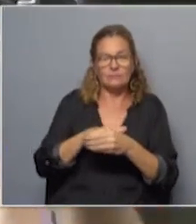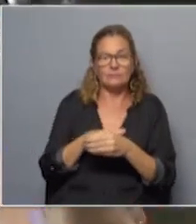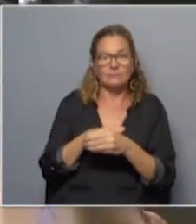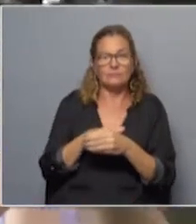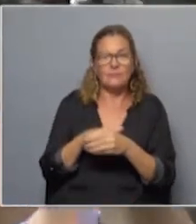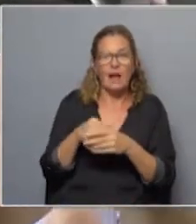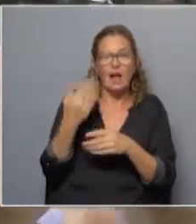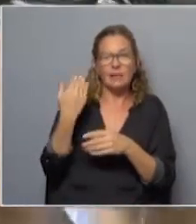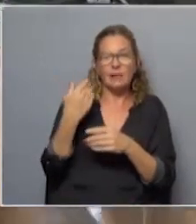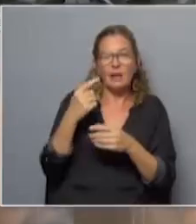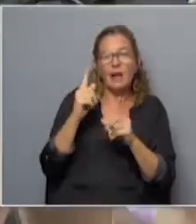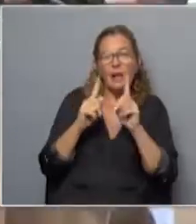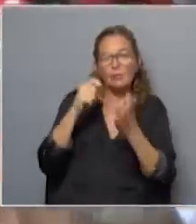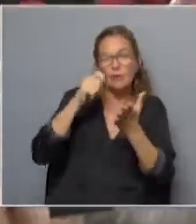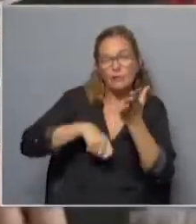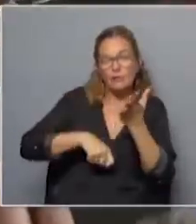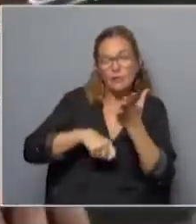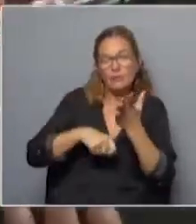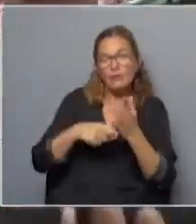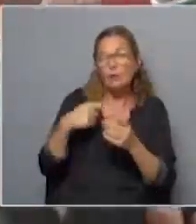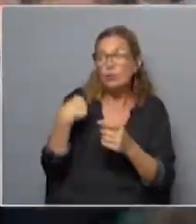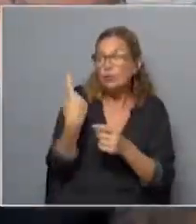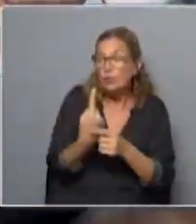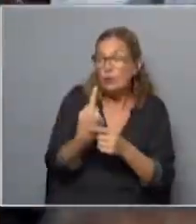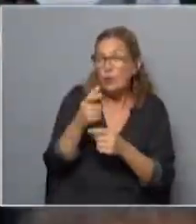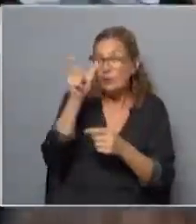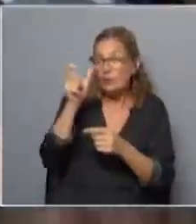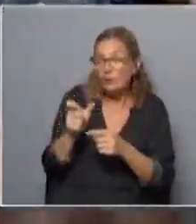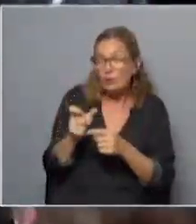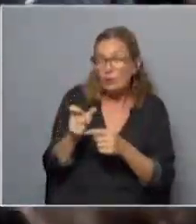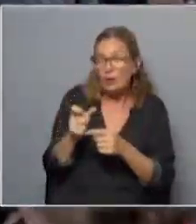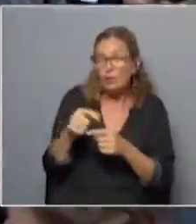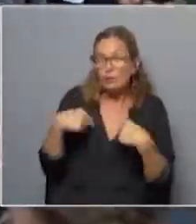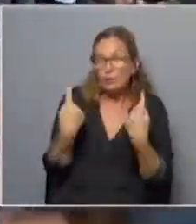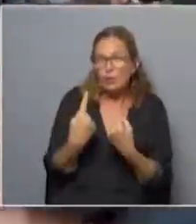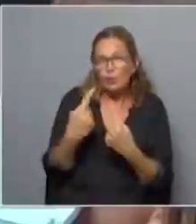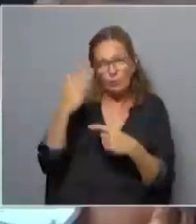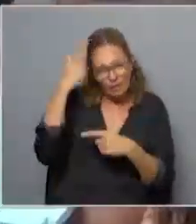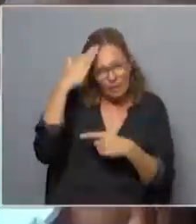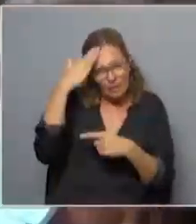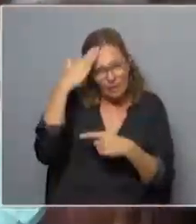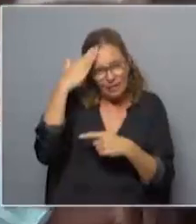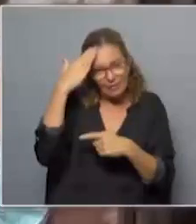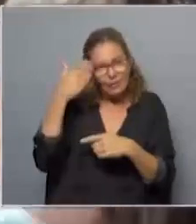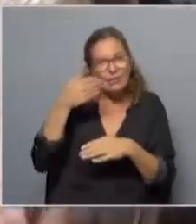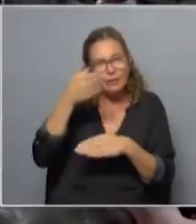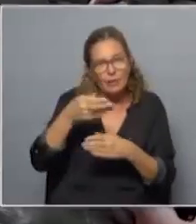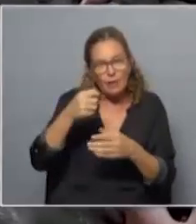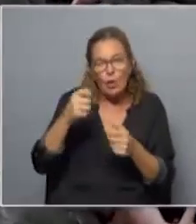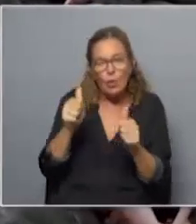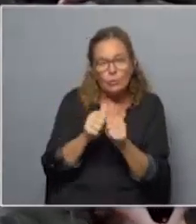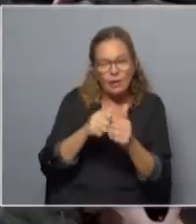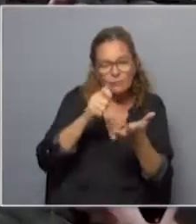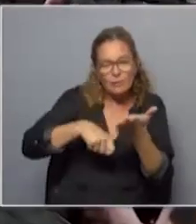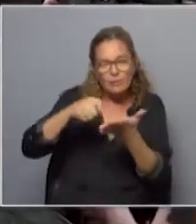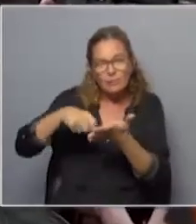Atrás de cada una de esas firmas están los anhelos de muchas y muchos compatriotas. El pueblo convencido salió a recolectar las